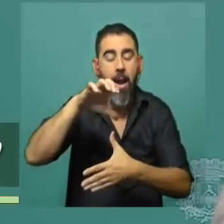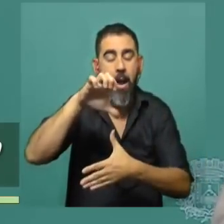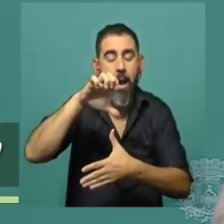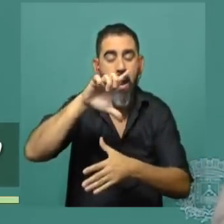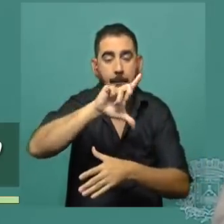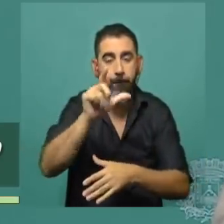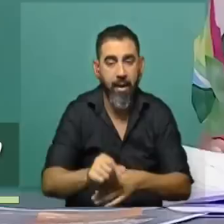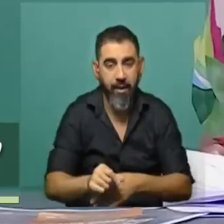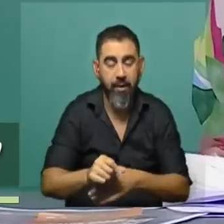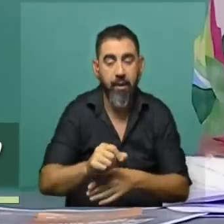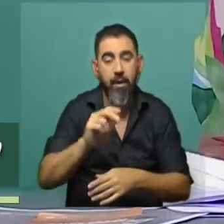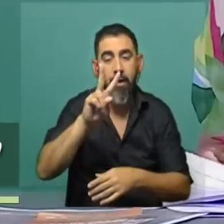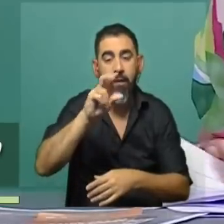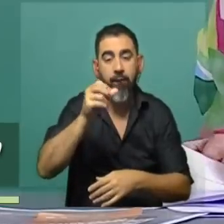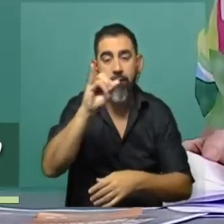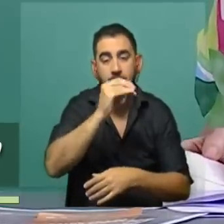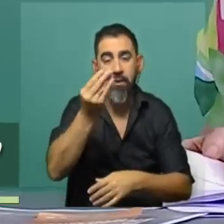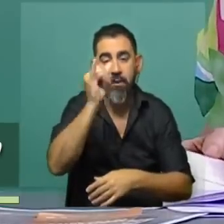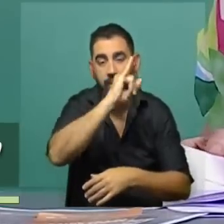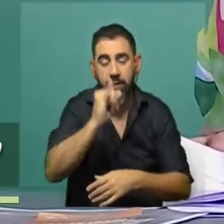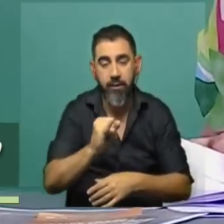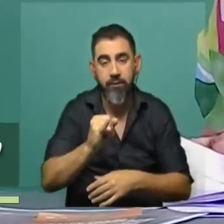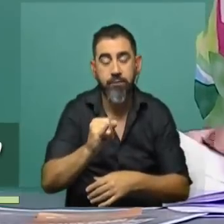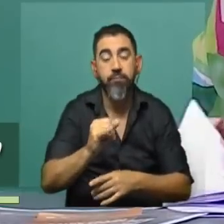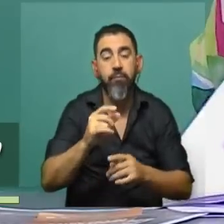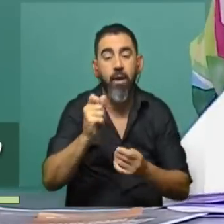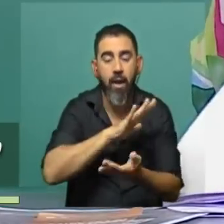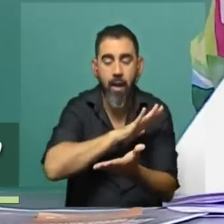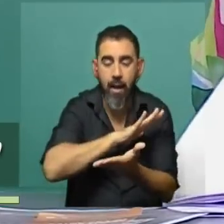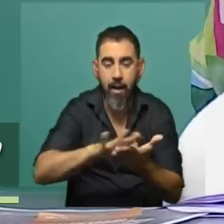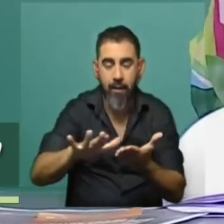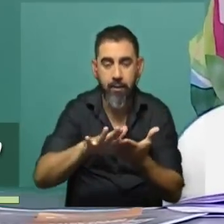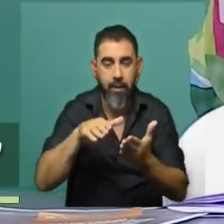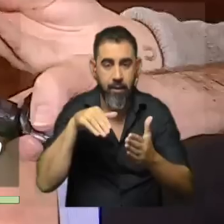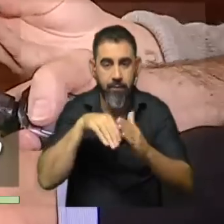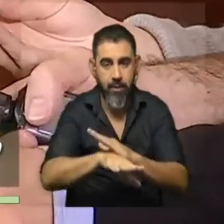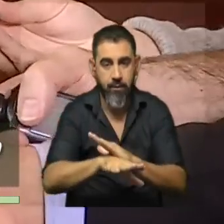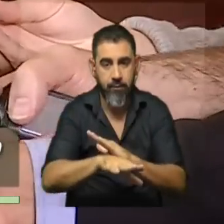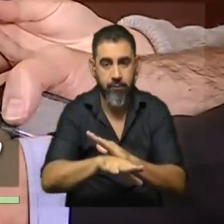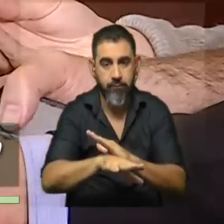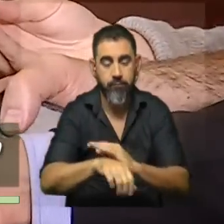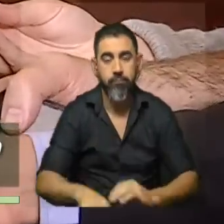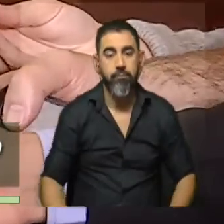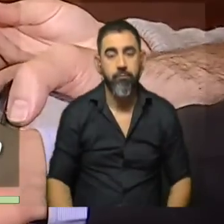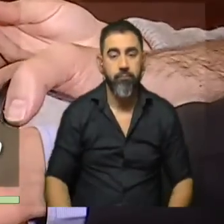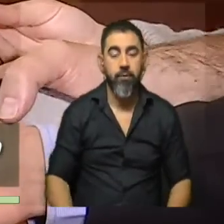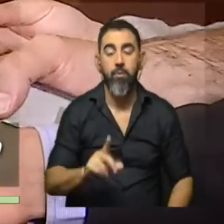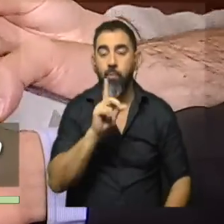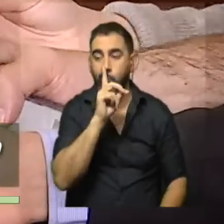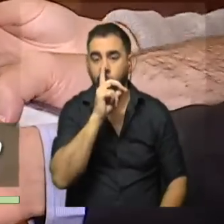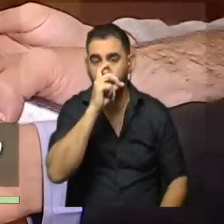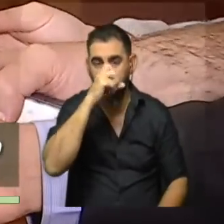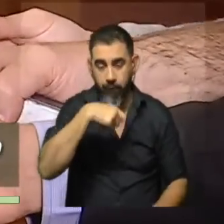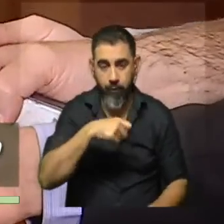Santiago Vázquez, en la Plaza Transatlántico, con entrada absolutamente libre. Nosotros sentimos que Montevideo